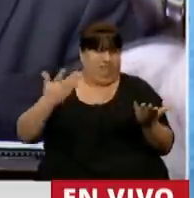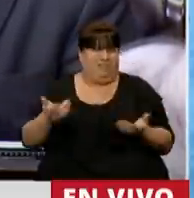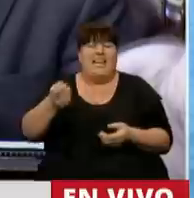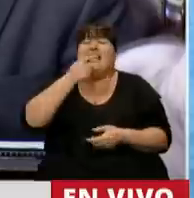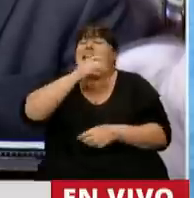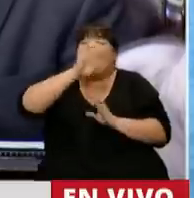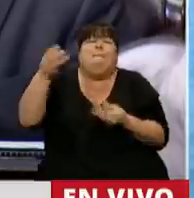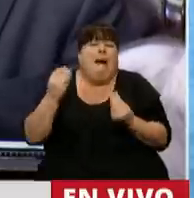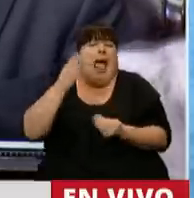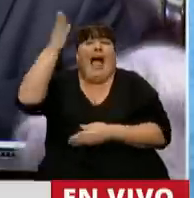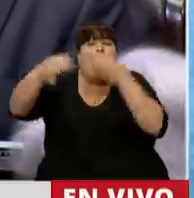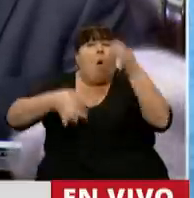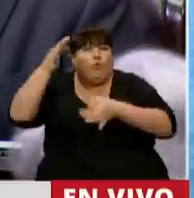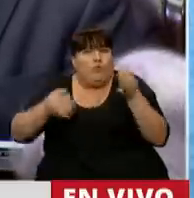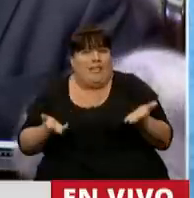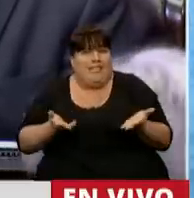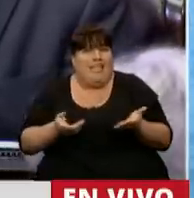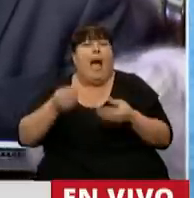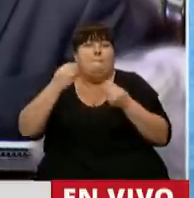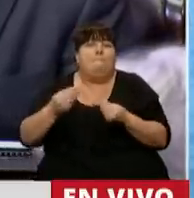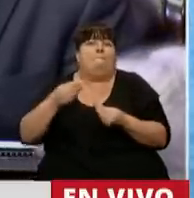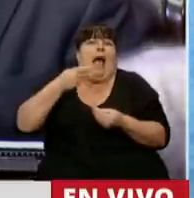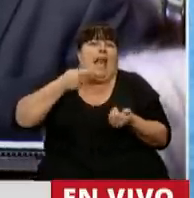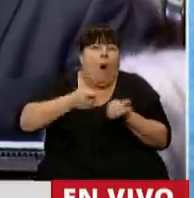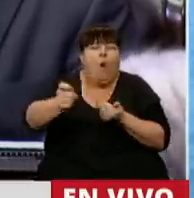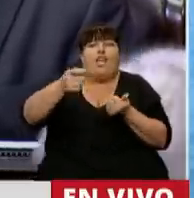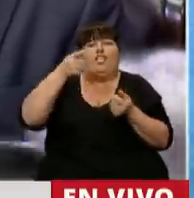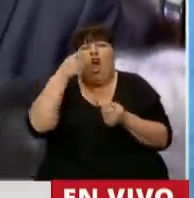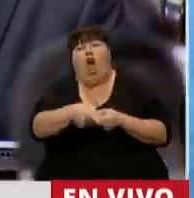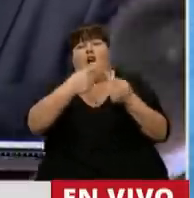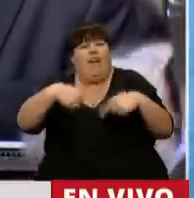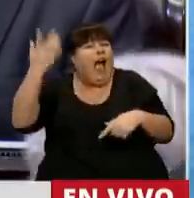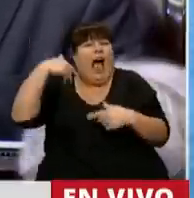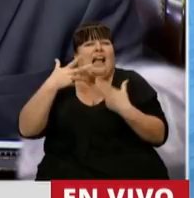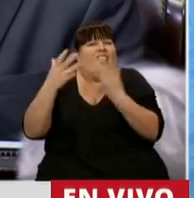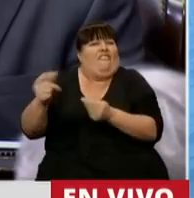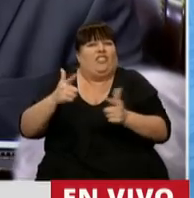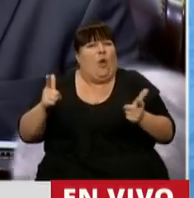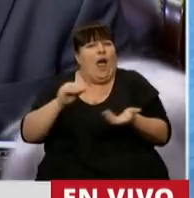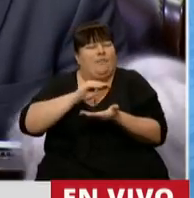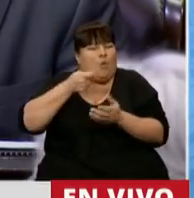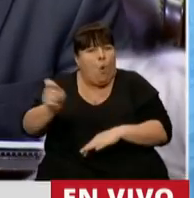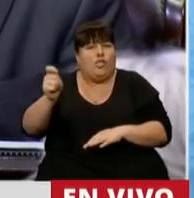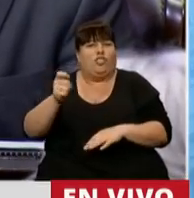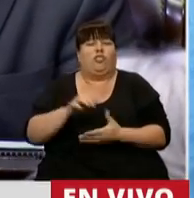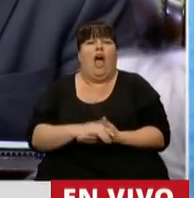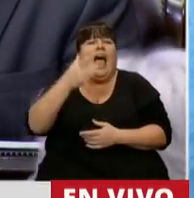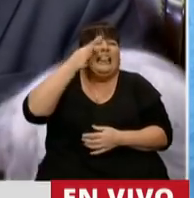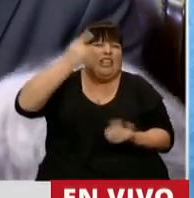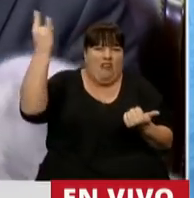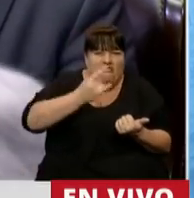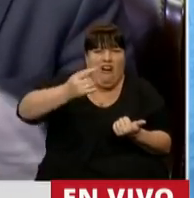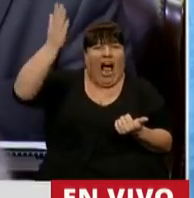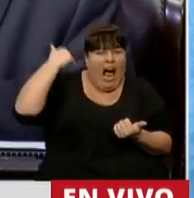No hubieran ido a la justicia para llevar adelante procesos donde no había defensa en juicio, donde había testigos